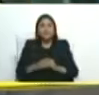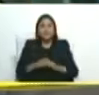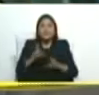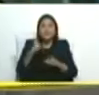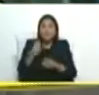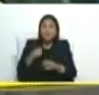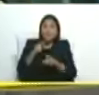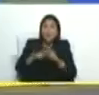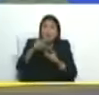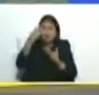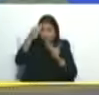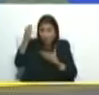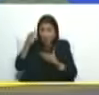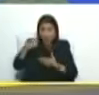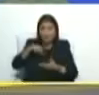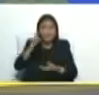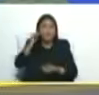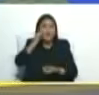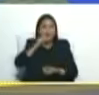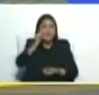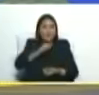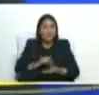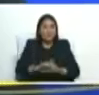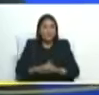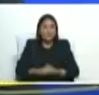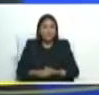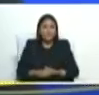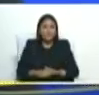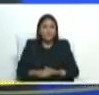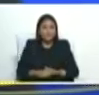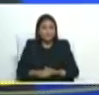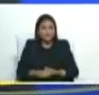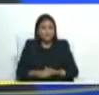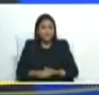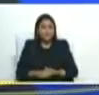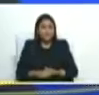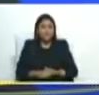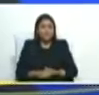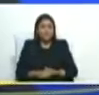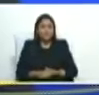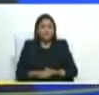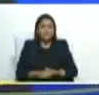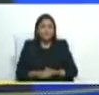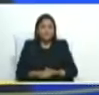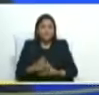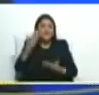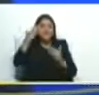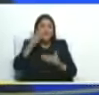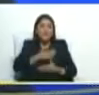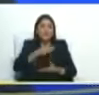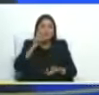Cilia hoy sábado Cilia ¿ah? saludo a mi esposa Cilia Flores